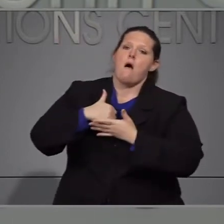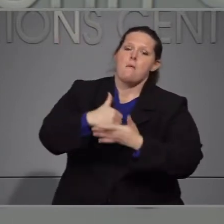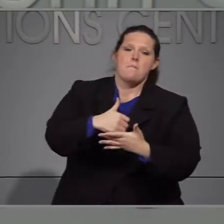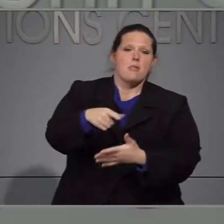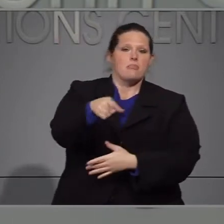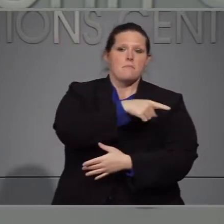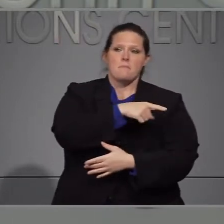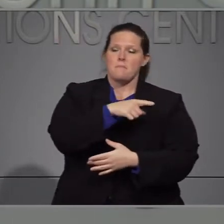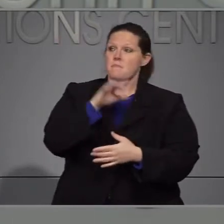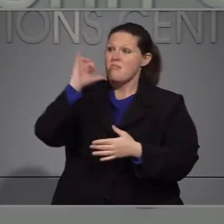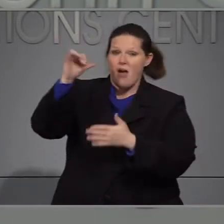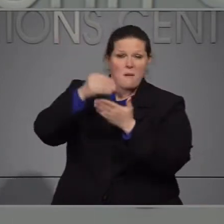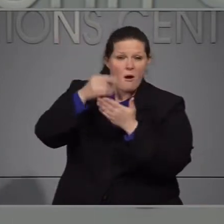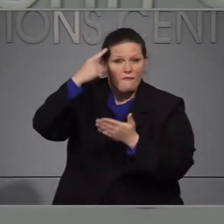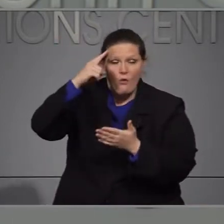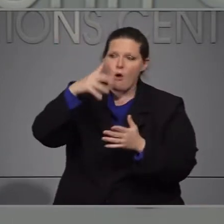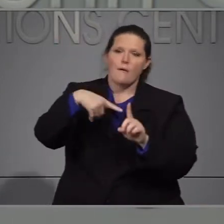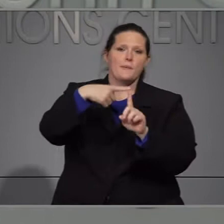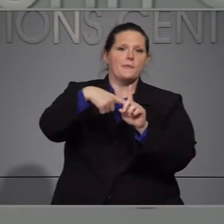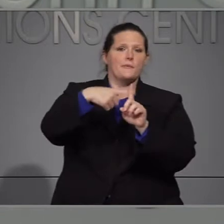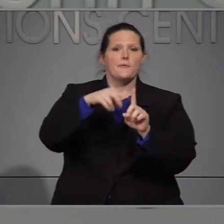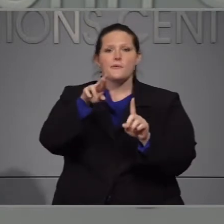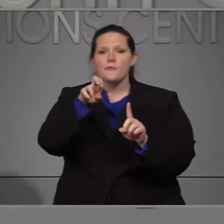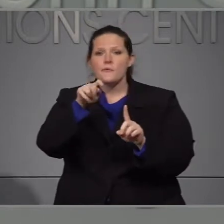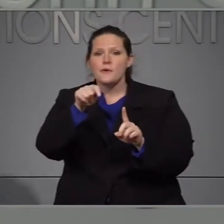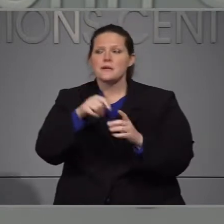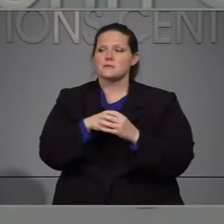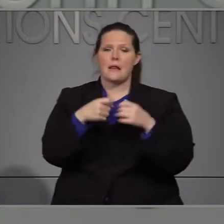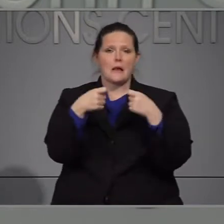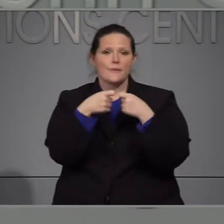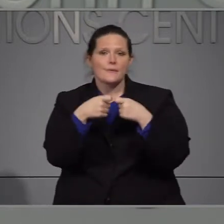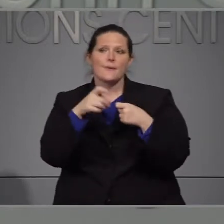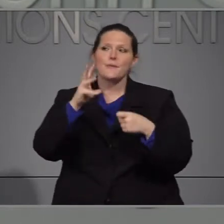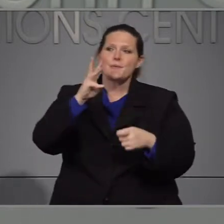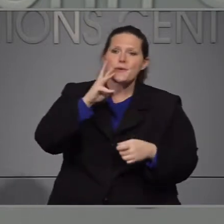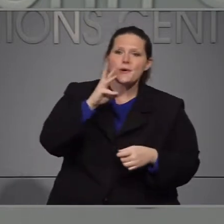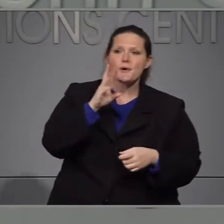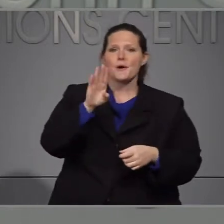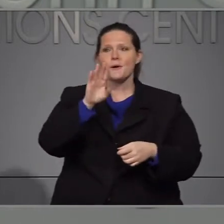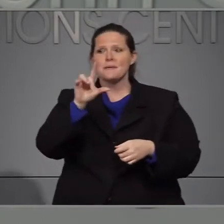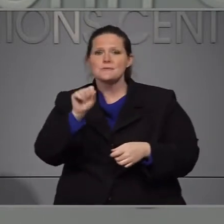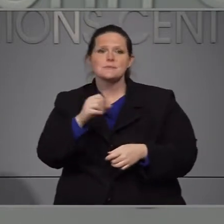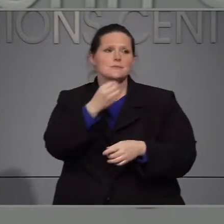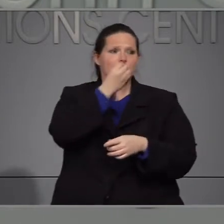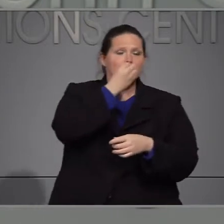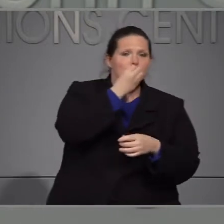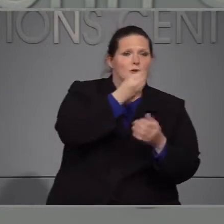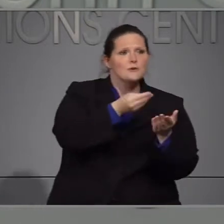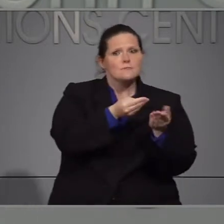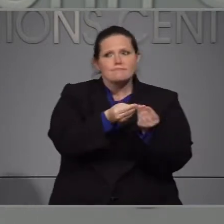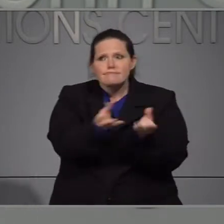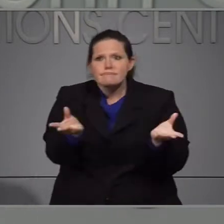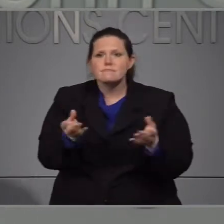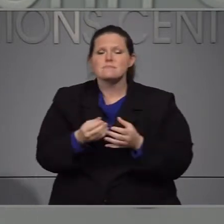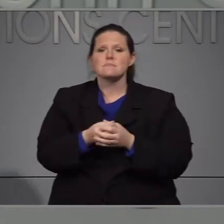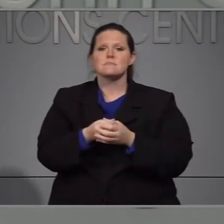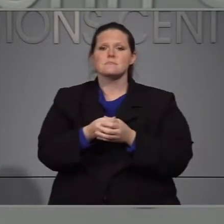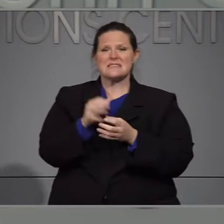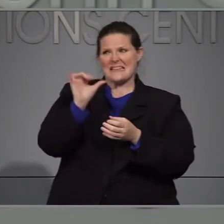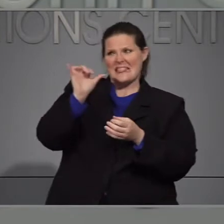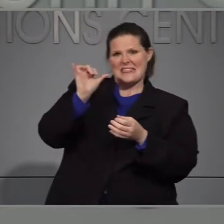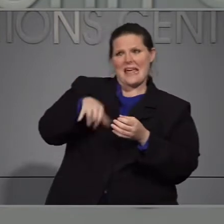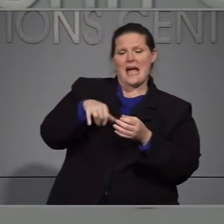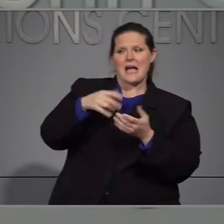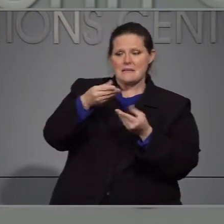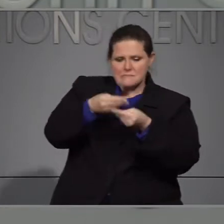para que la gente pueda pagar renta y servicios públicos poner comida en la mesa y llegar a fin de mes. Estoy